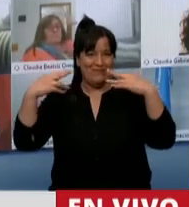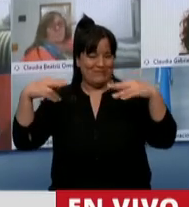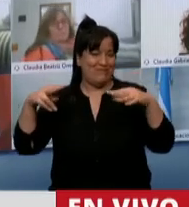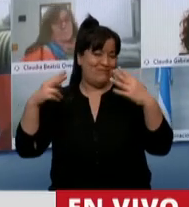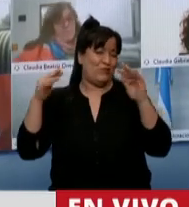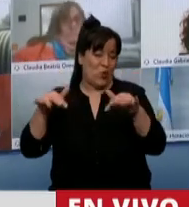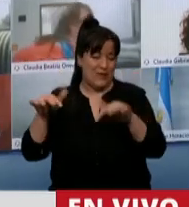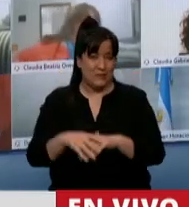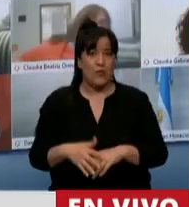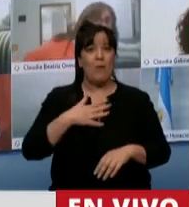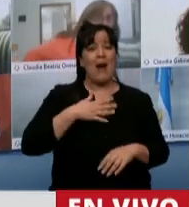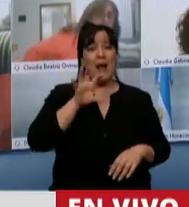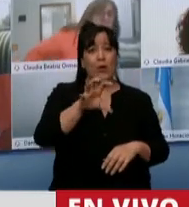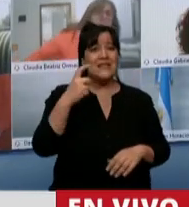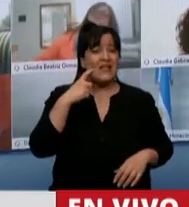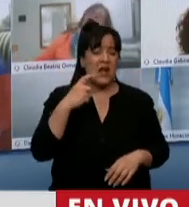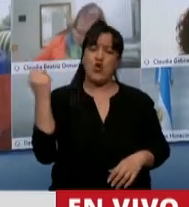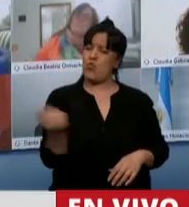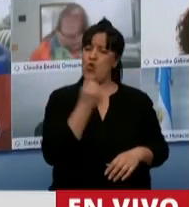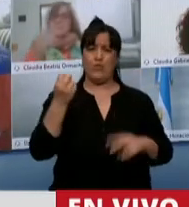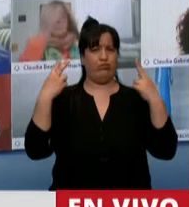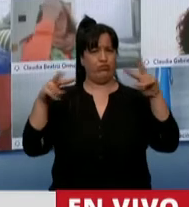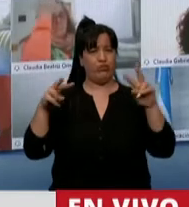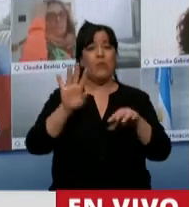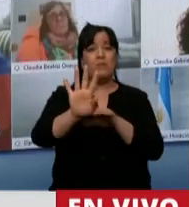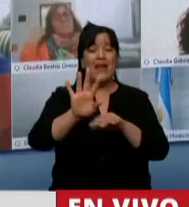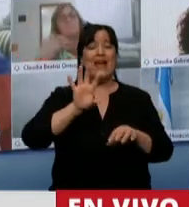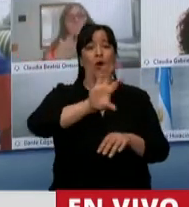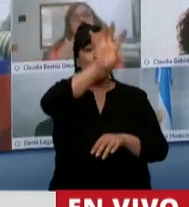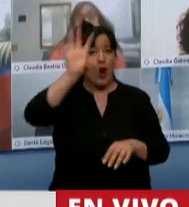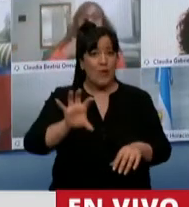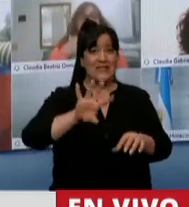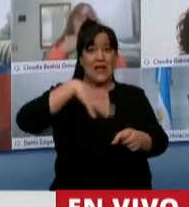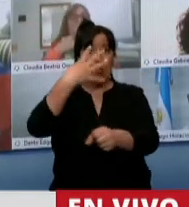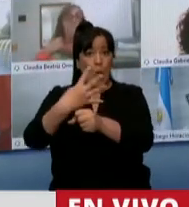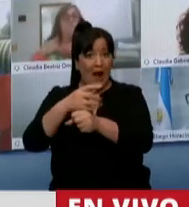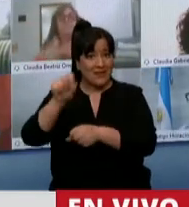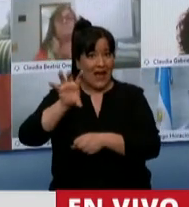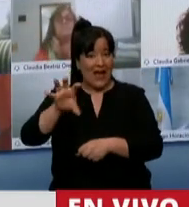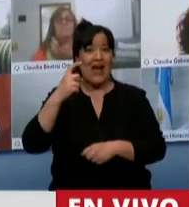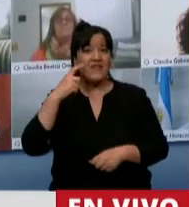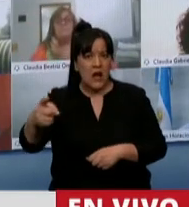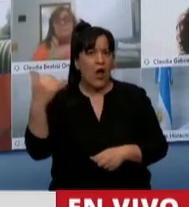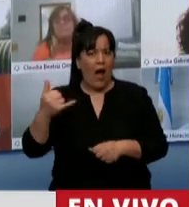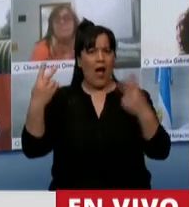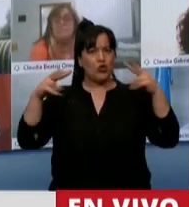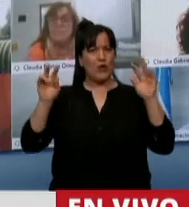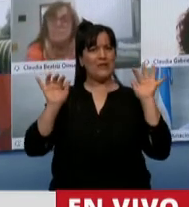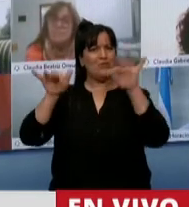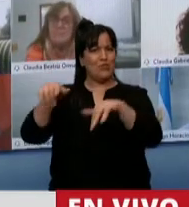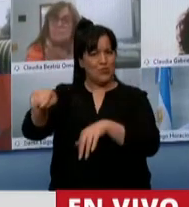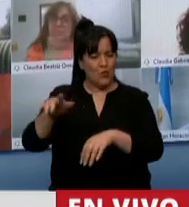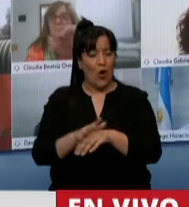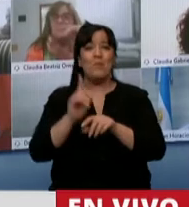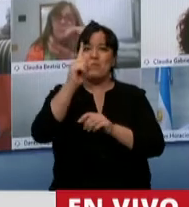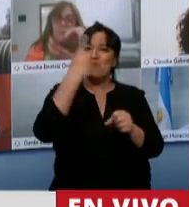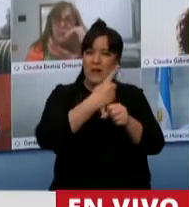Para mi provincia el turismo es muy importante. Entre Ríos es la cuarta provincia en arribos de turistas en nuestro país después